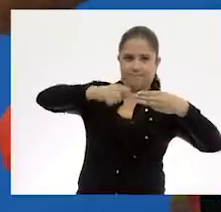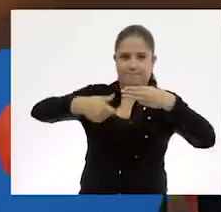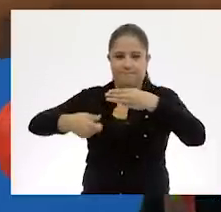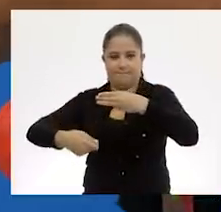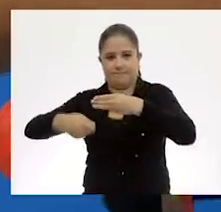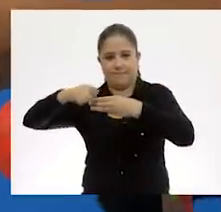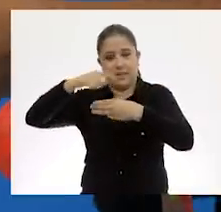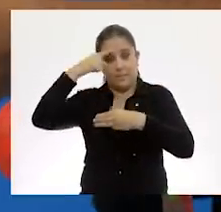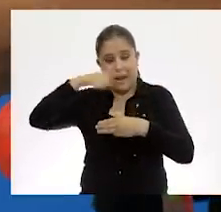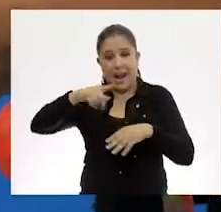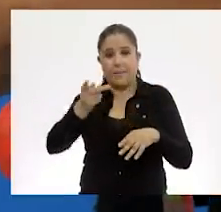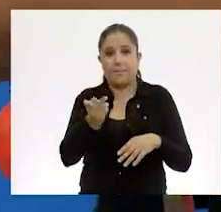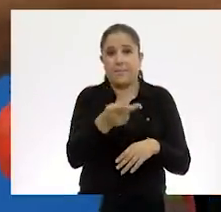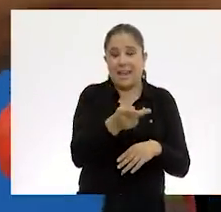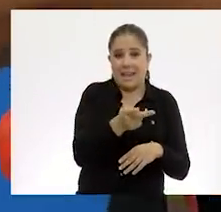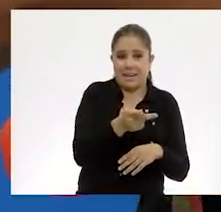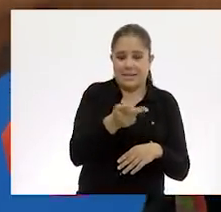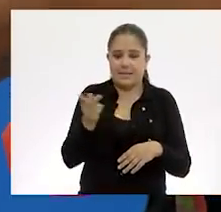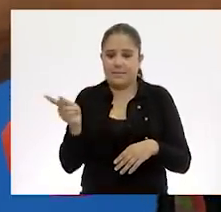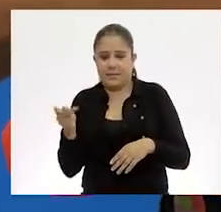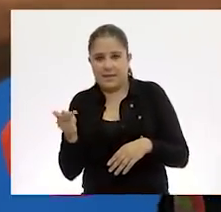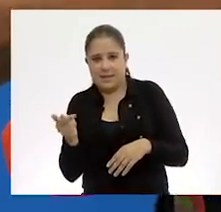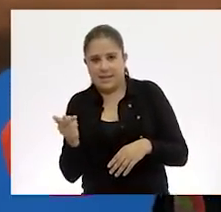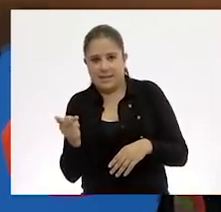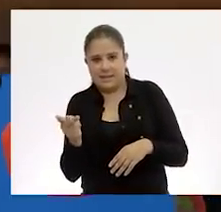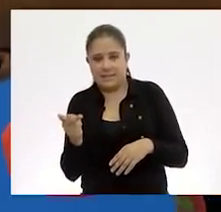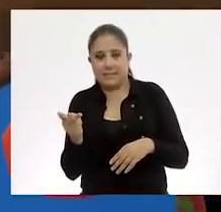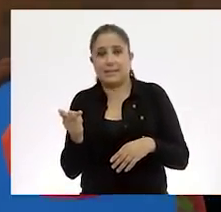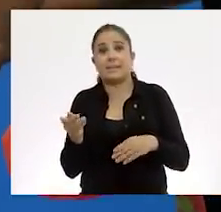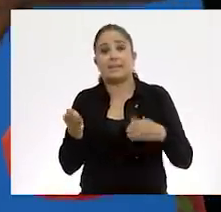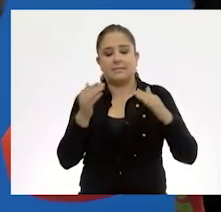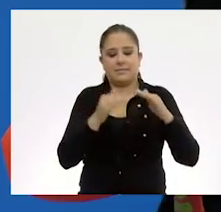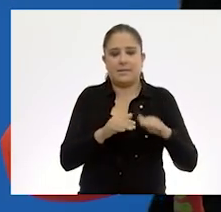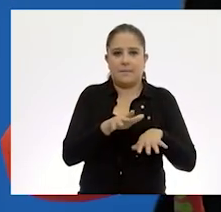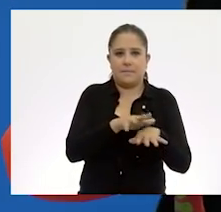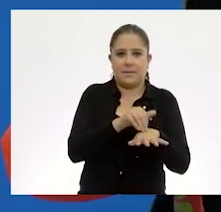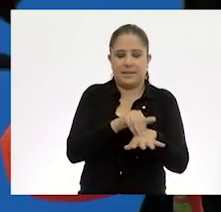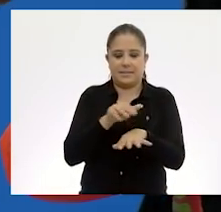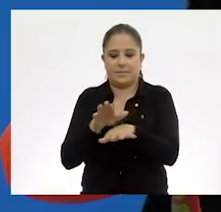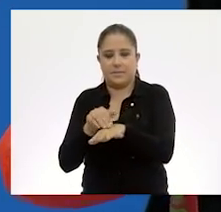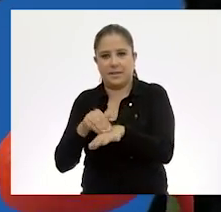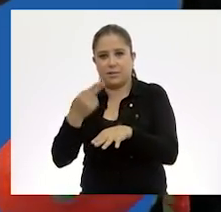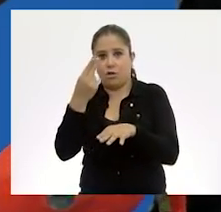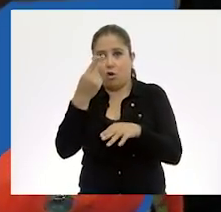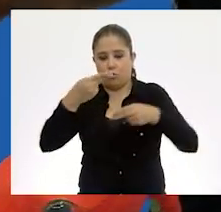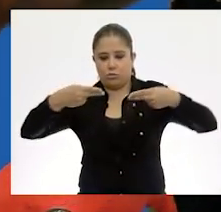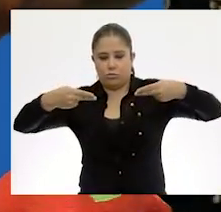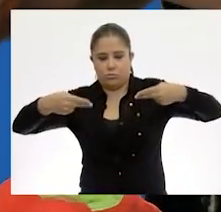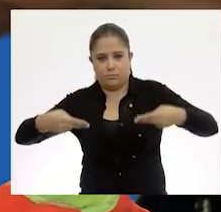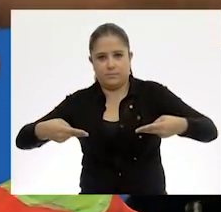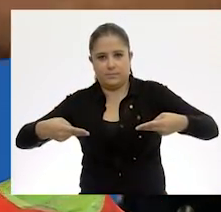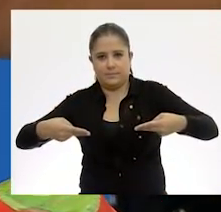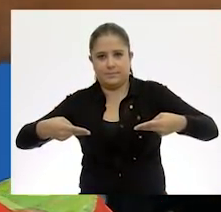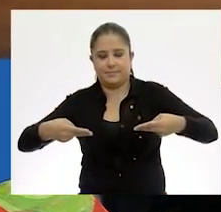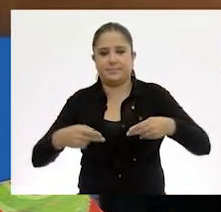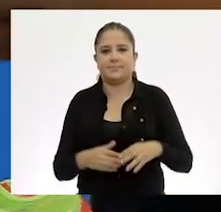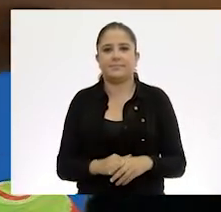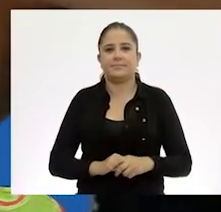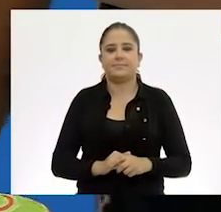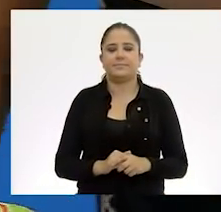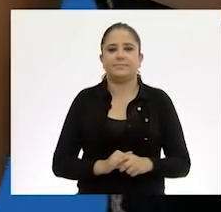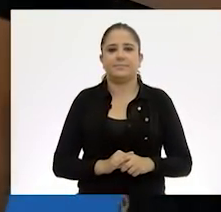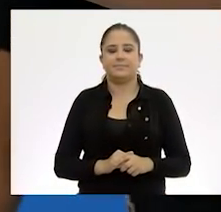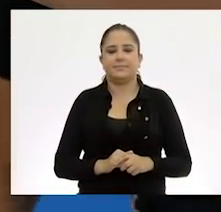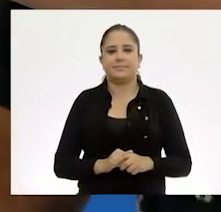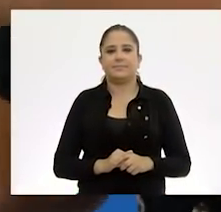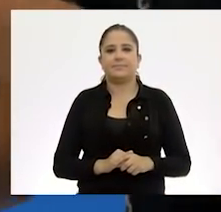Ay, perdón. Tres deditos para una parte, tres deditos para la segunda y dos deditos para